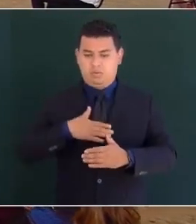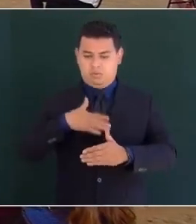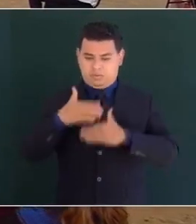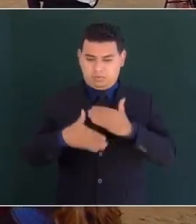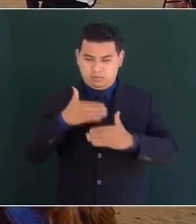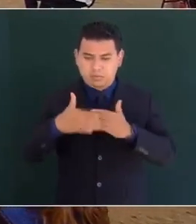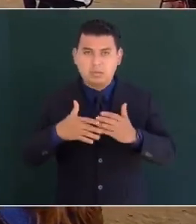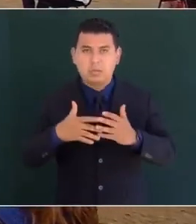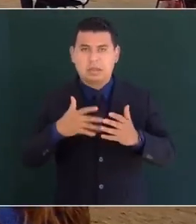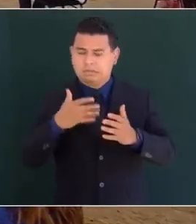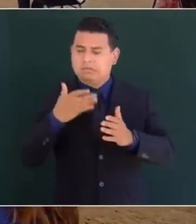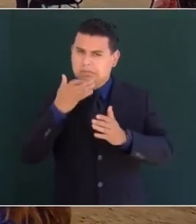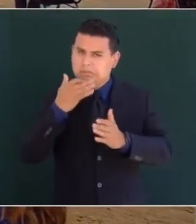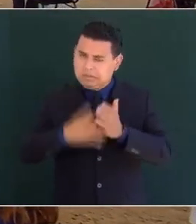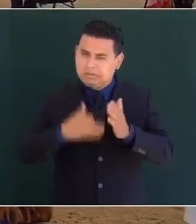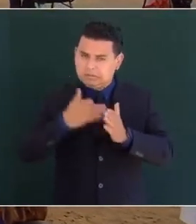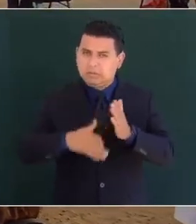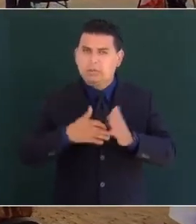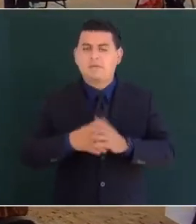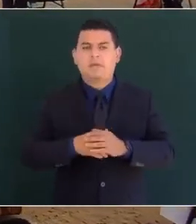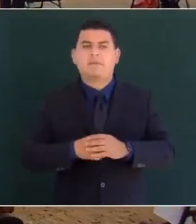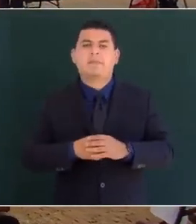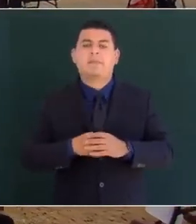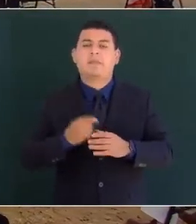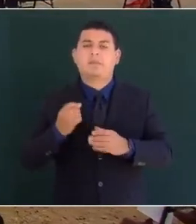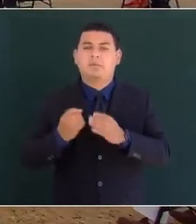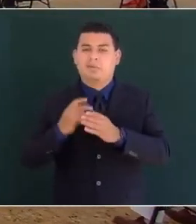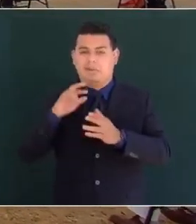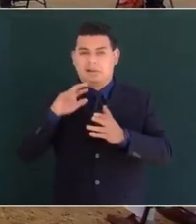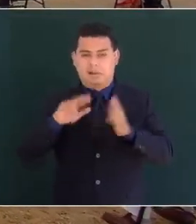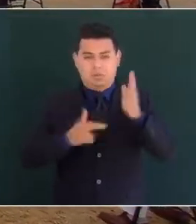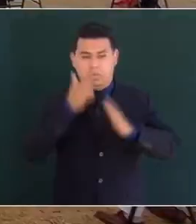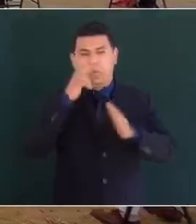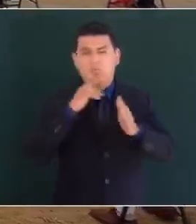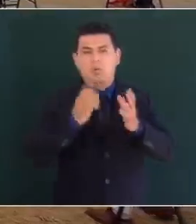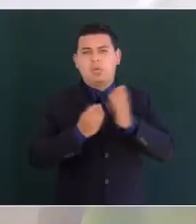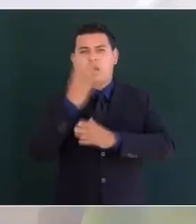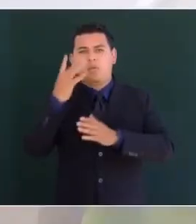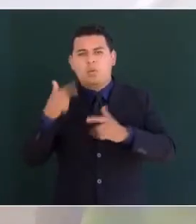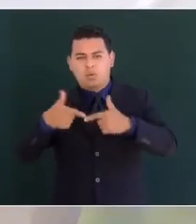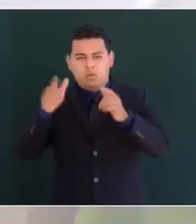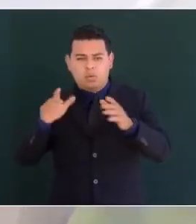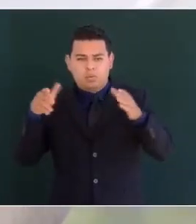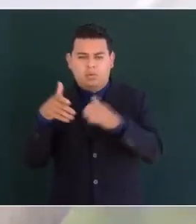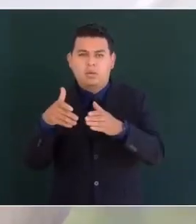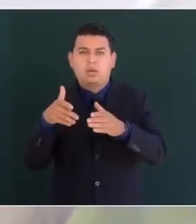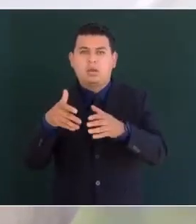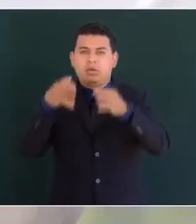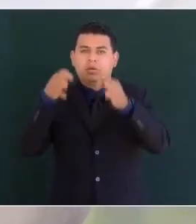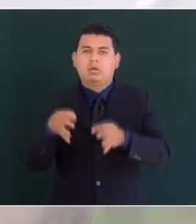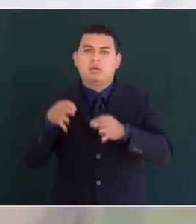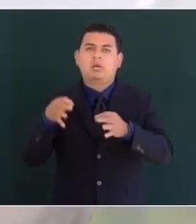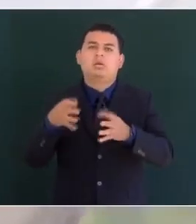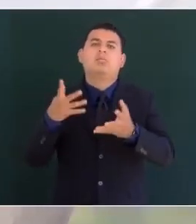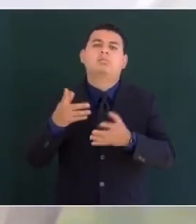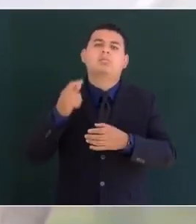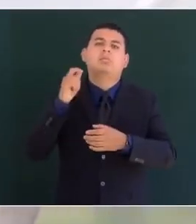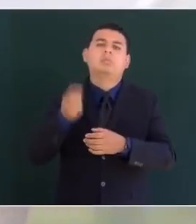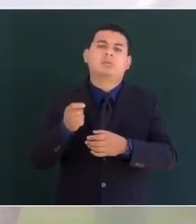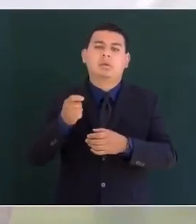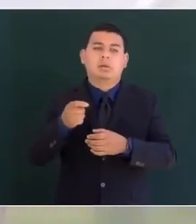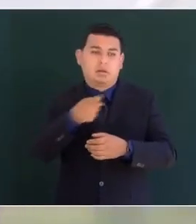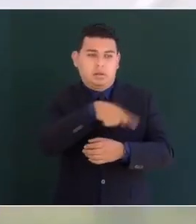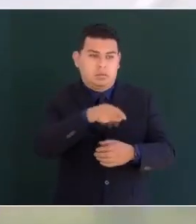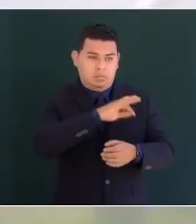la revolución se creó un partido de Estado y no se garantizaron elecciones limpias y